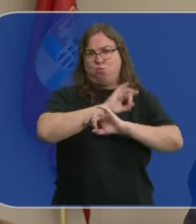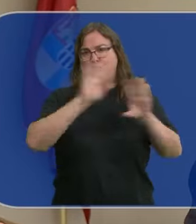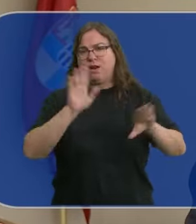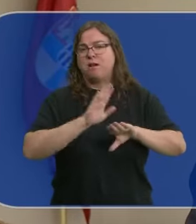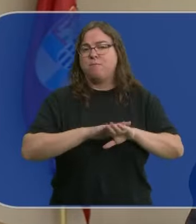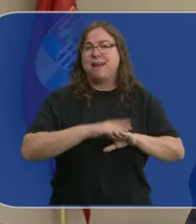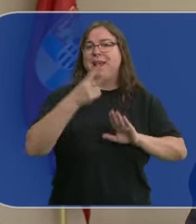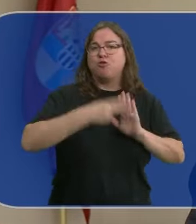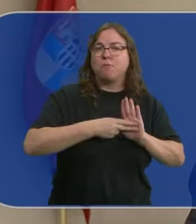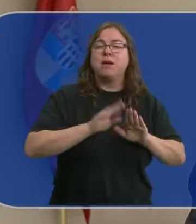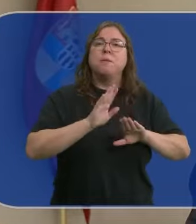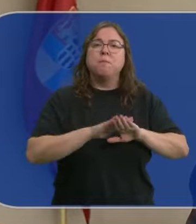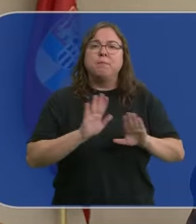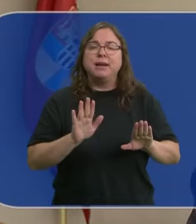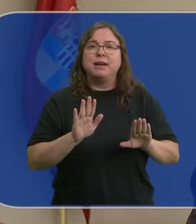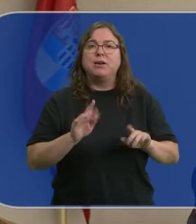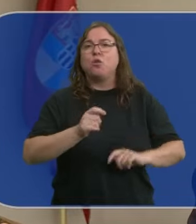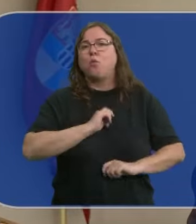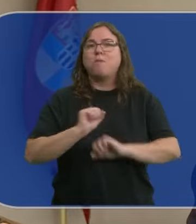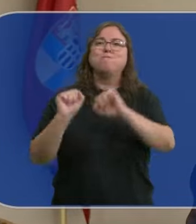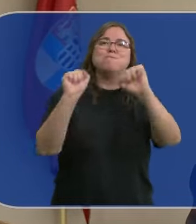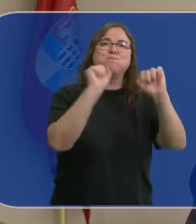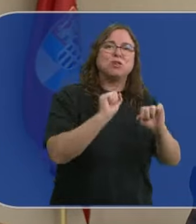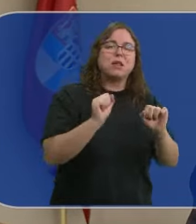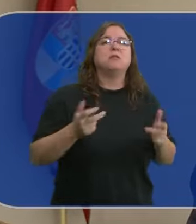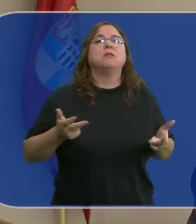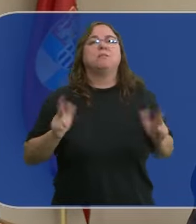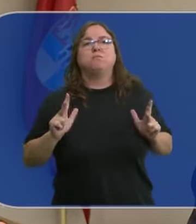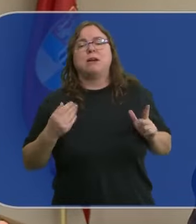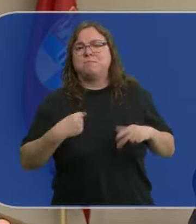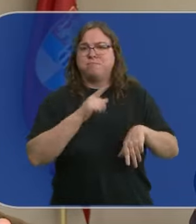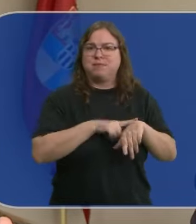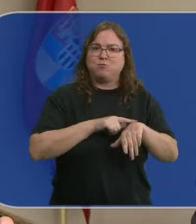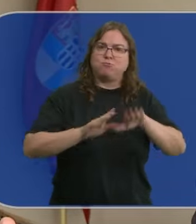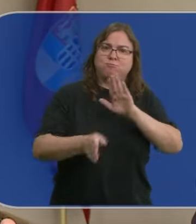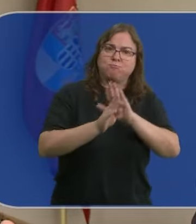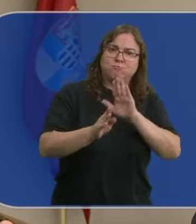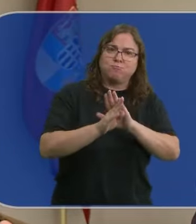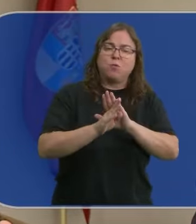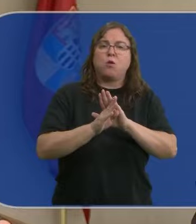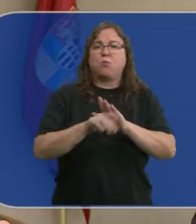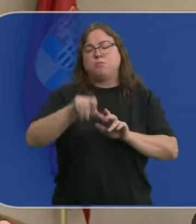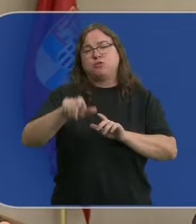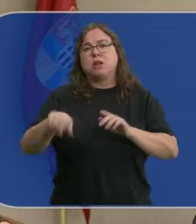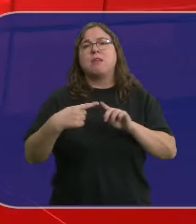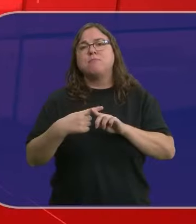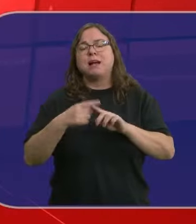normativa, pero que no impida que sea una protección que permita coexistir su población con el ganado extensivo.